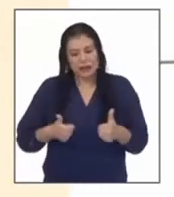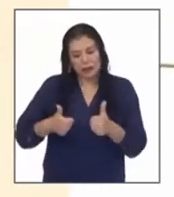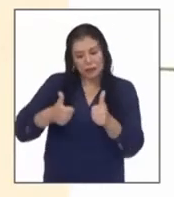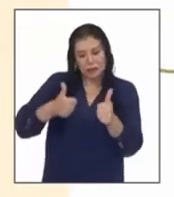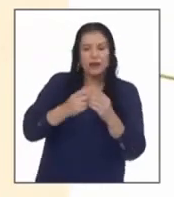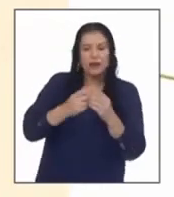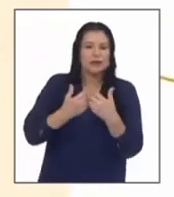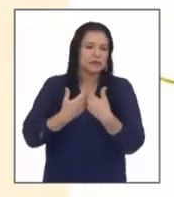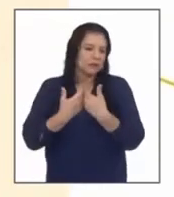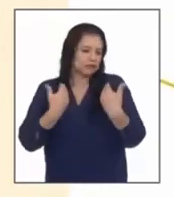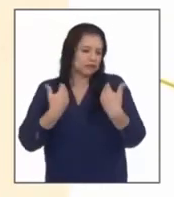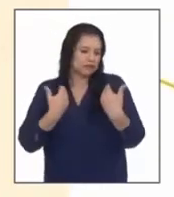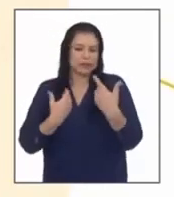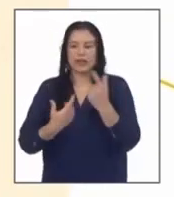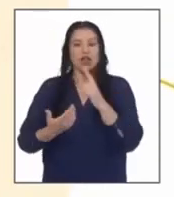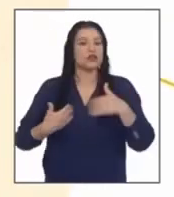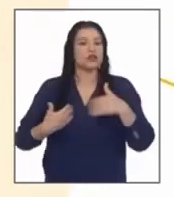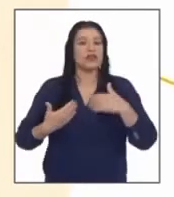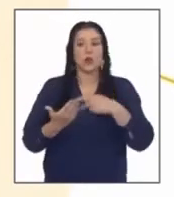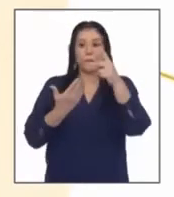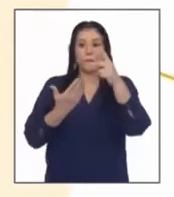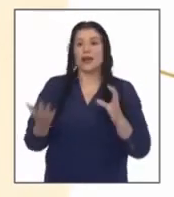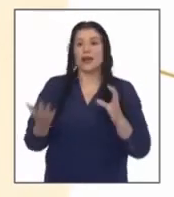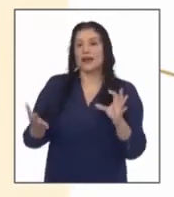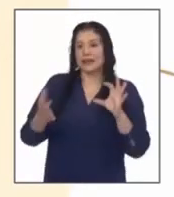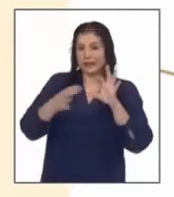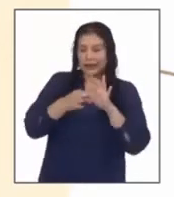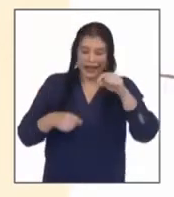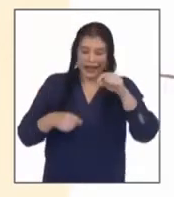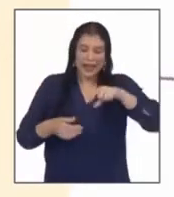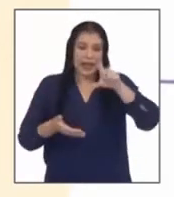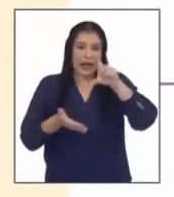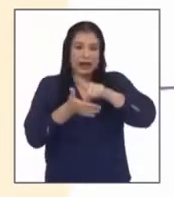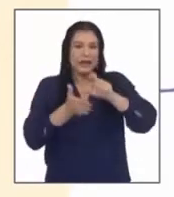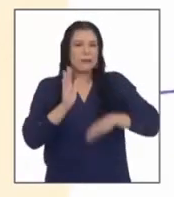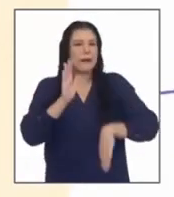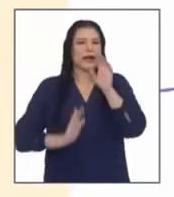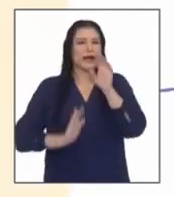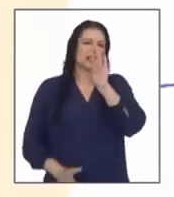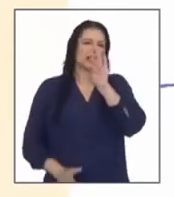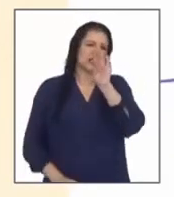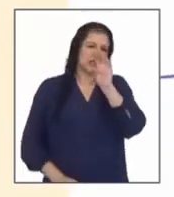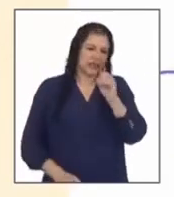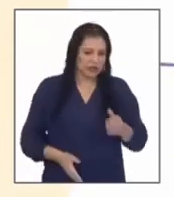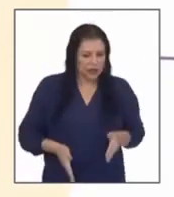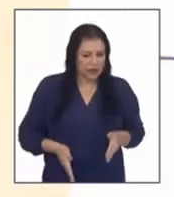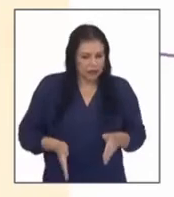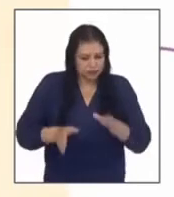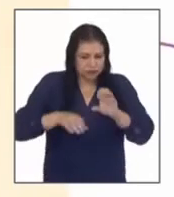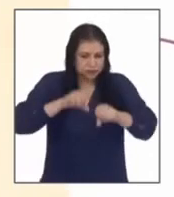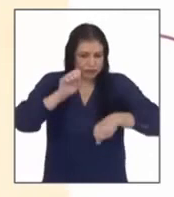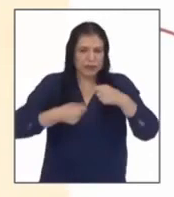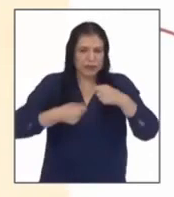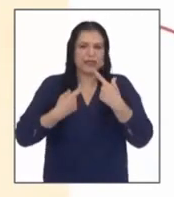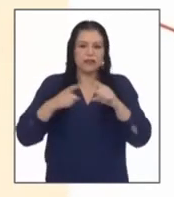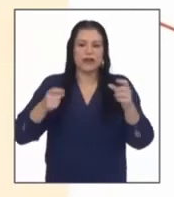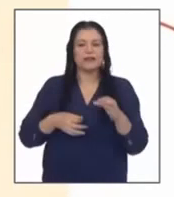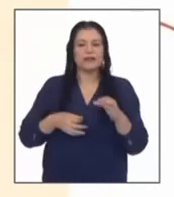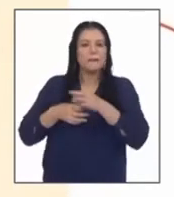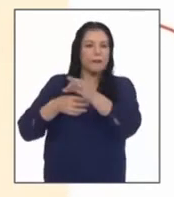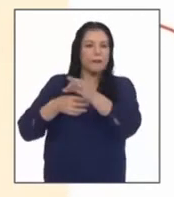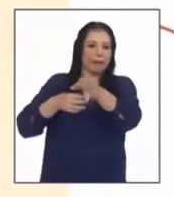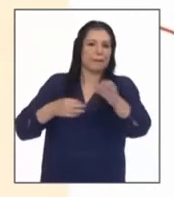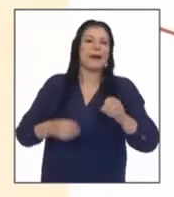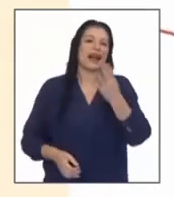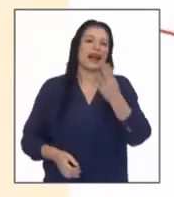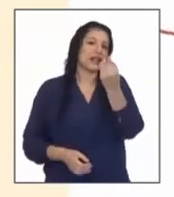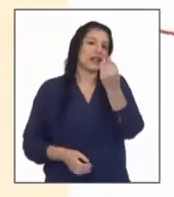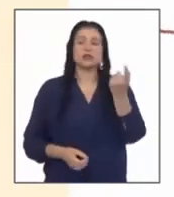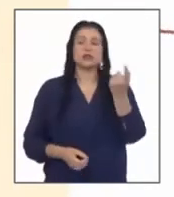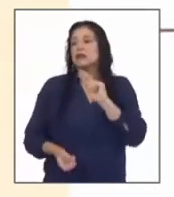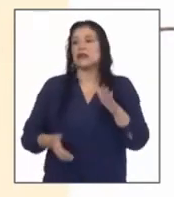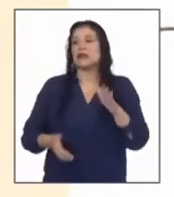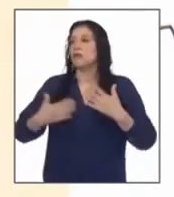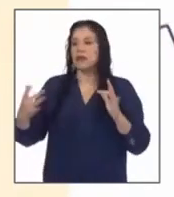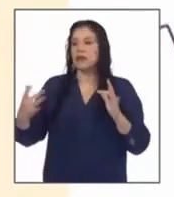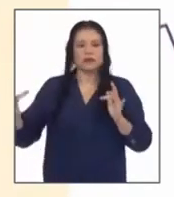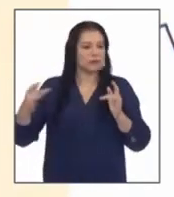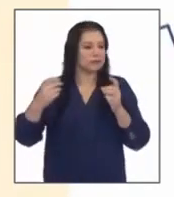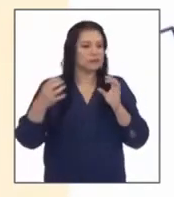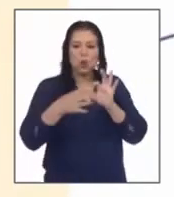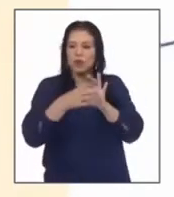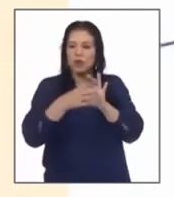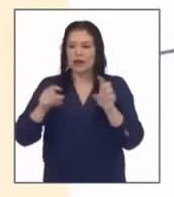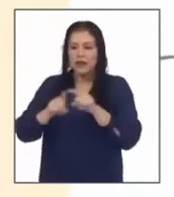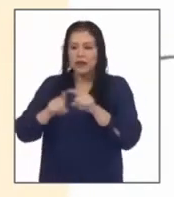desarticulada y sin un plan integral en lima hay más de 70 ciclovías en 14 distritos que no te llevan a ninguna parte